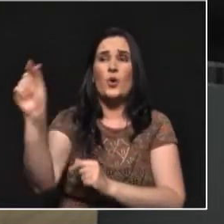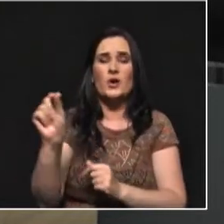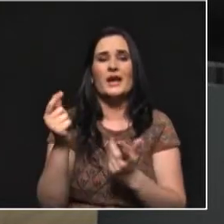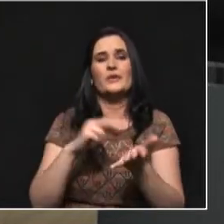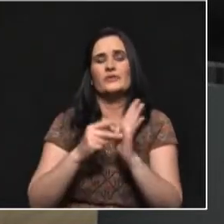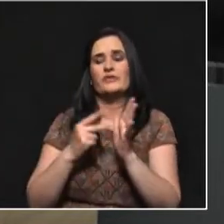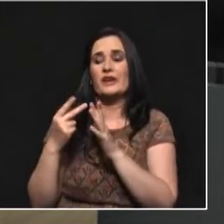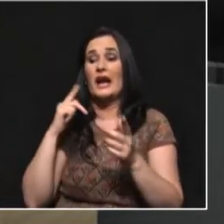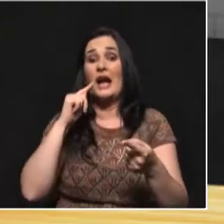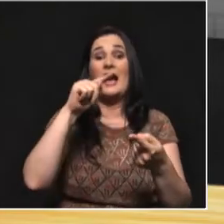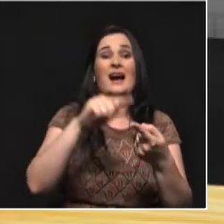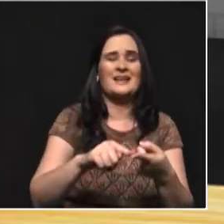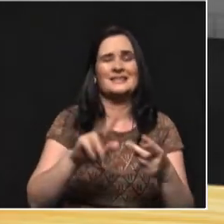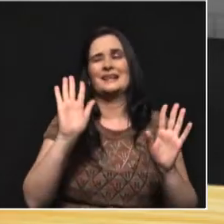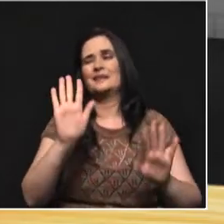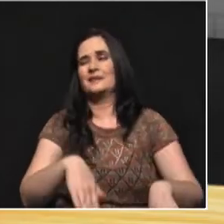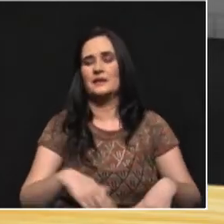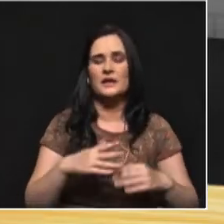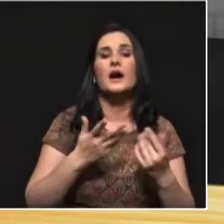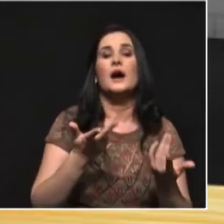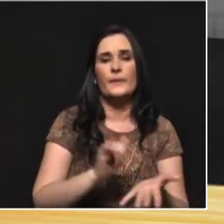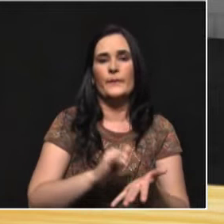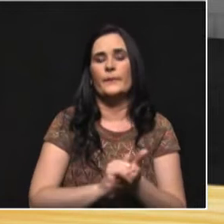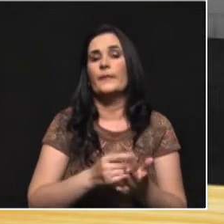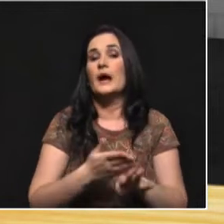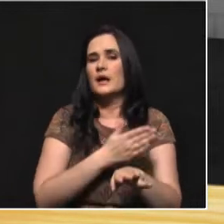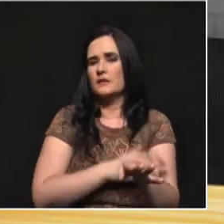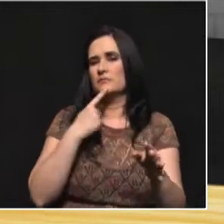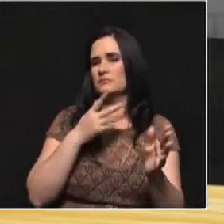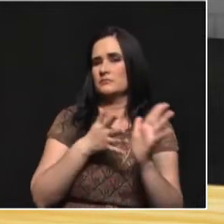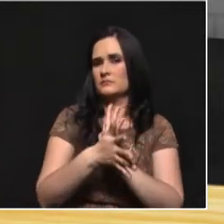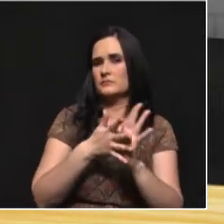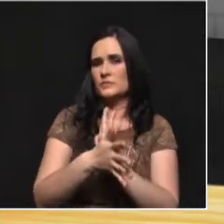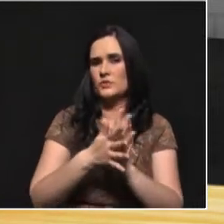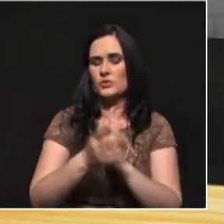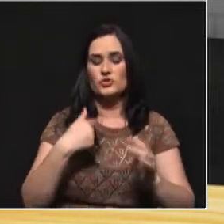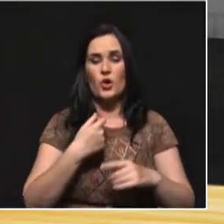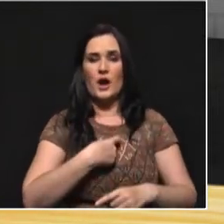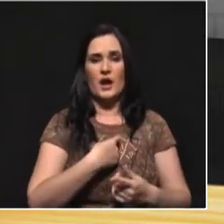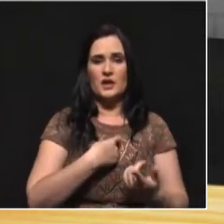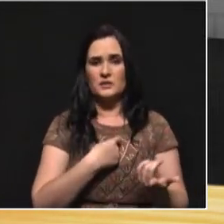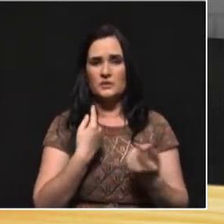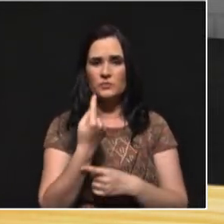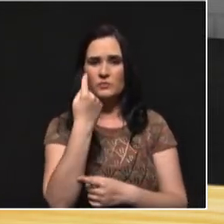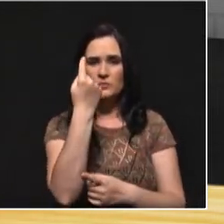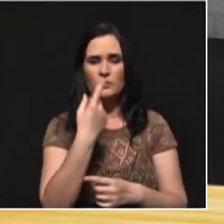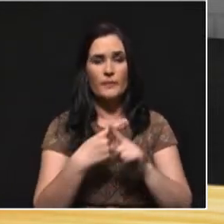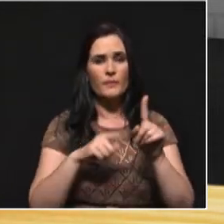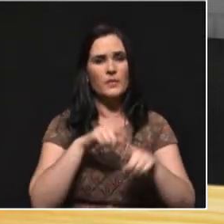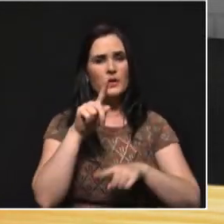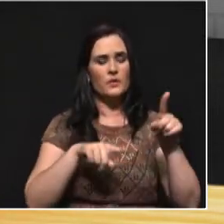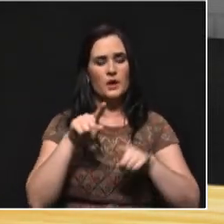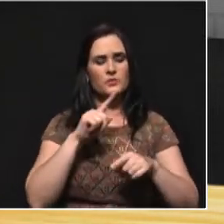factores en la abstención. Yo mencionaba al principio unos, que es de actitud frente a la política, pero hay otros que son